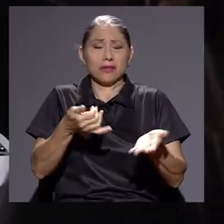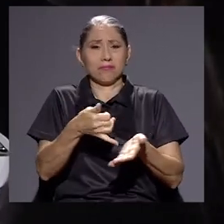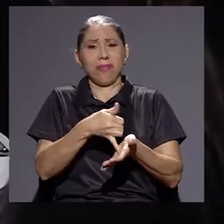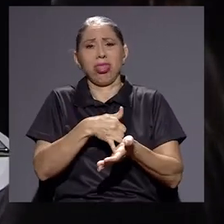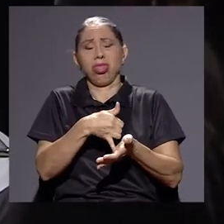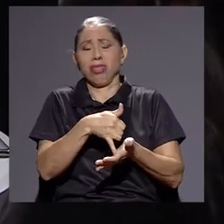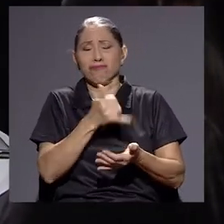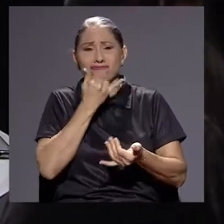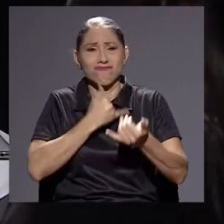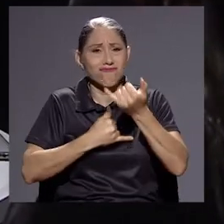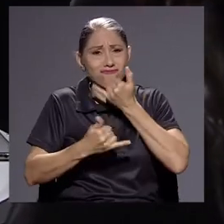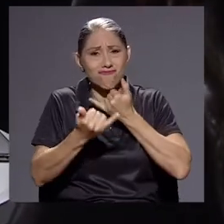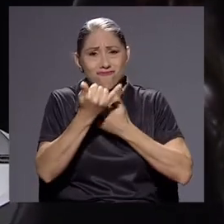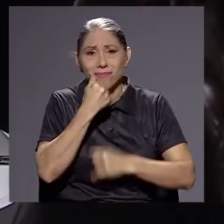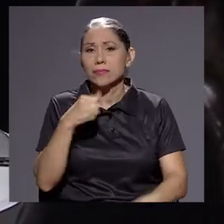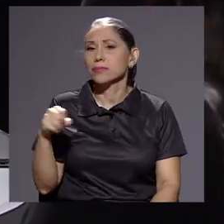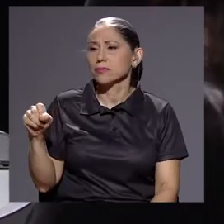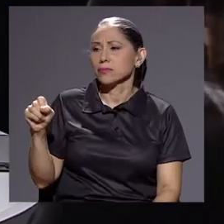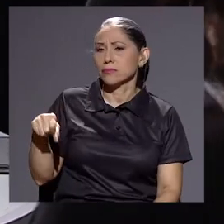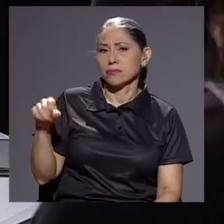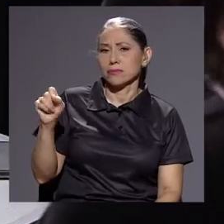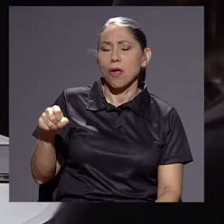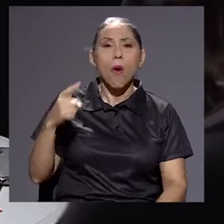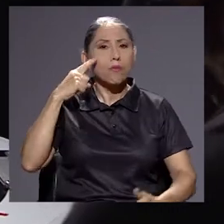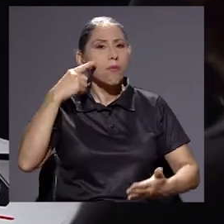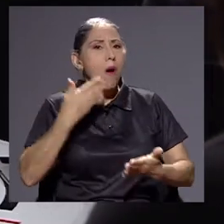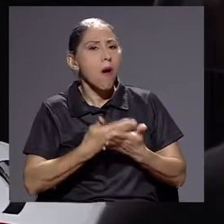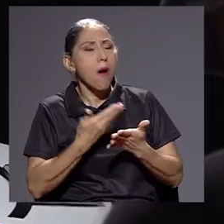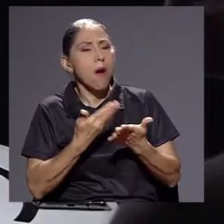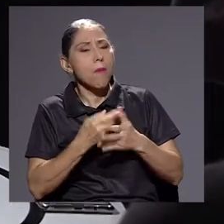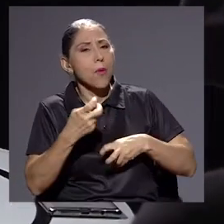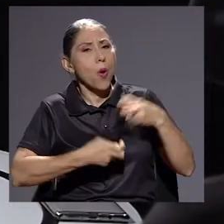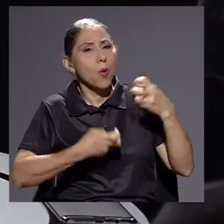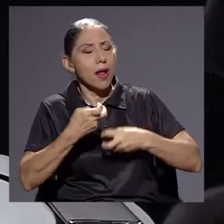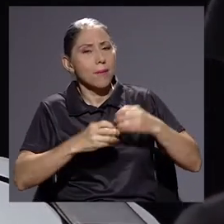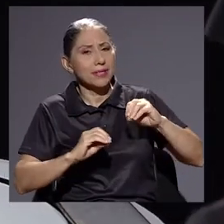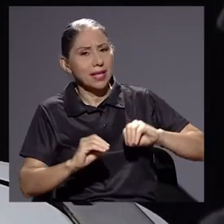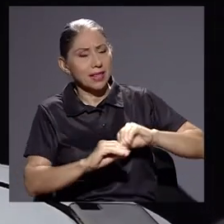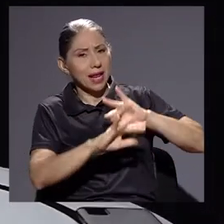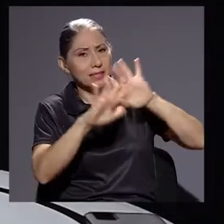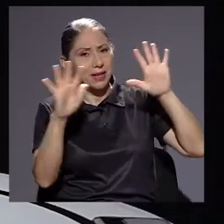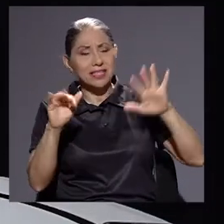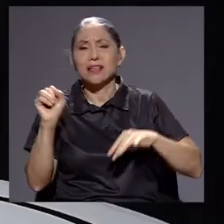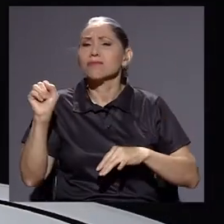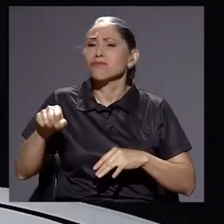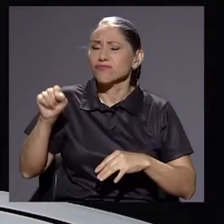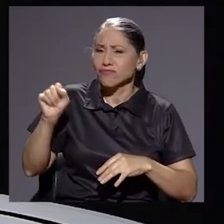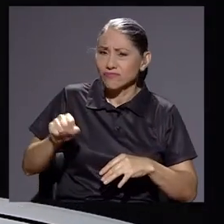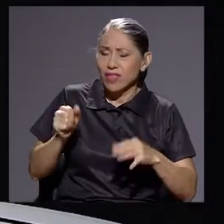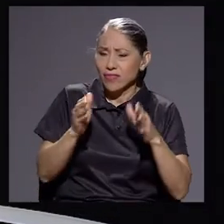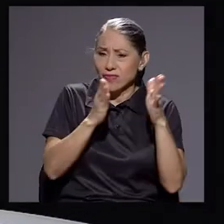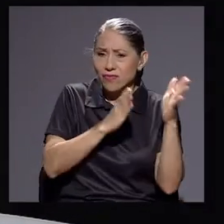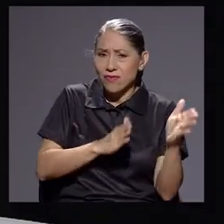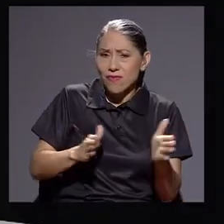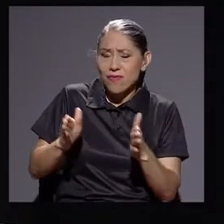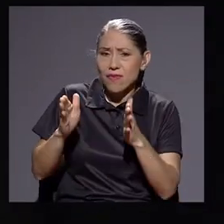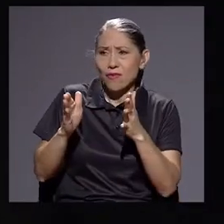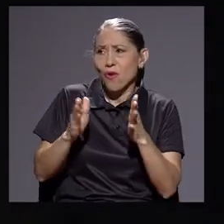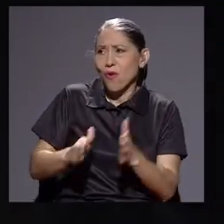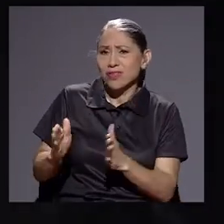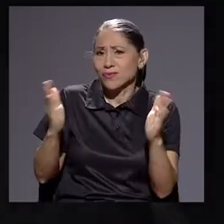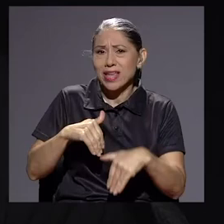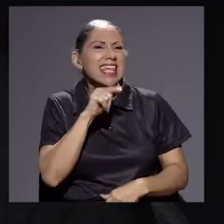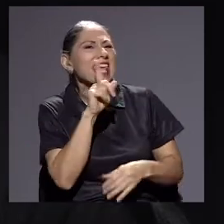Y denotan graves problemas de transparencia. Denotan graves problemas de transparencia, de orden, diría yo. ¿Quién no hace bien su trabajo?